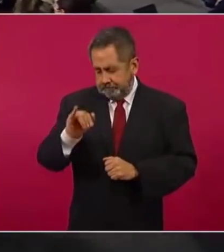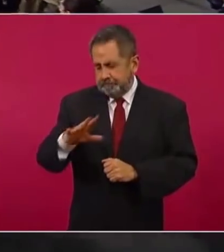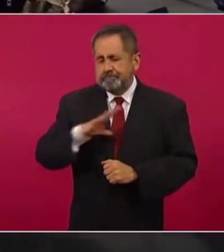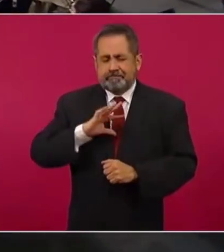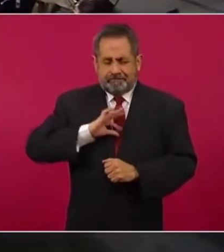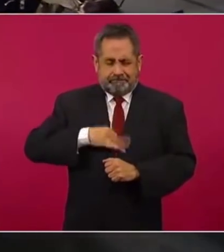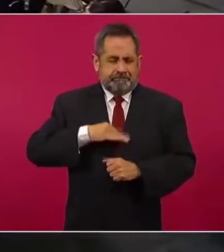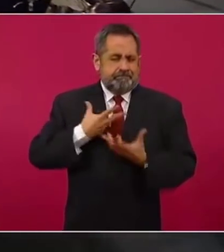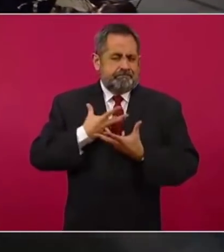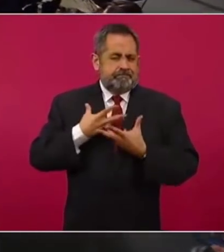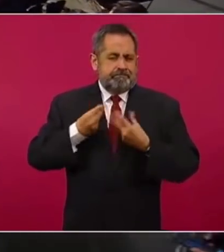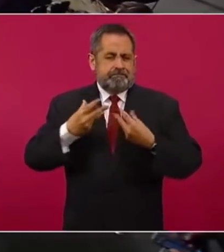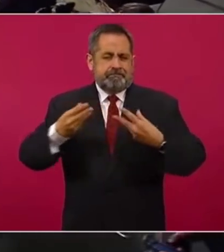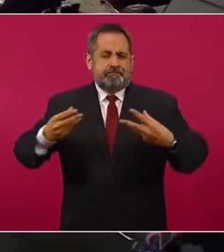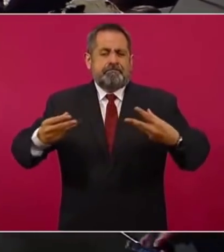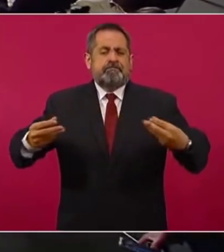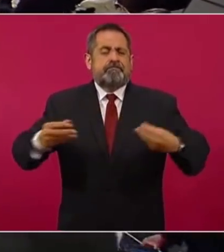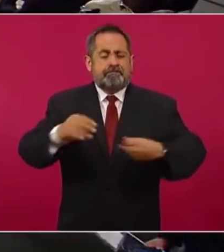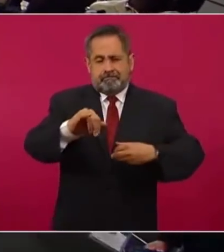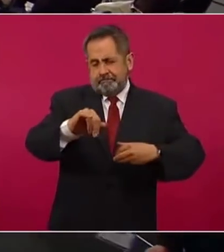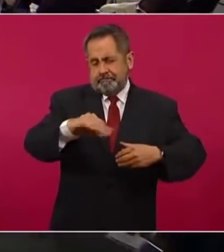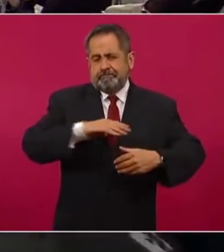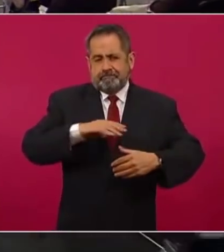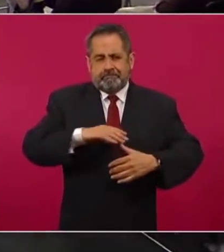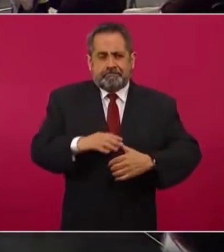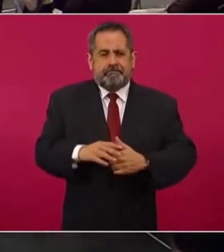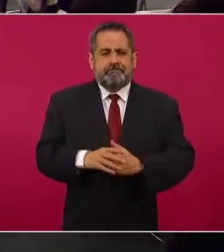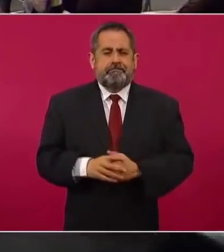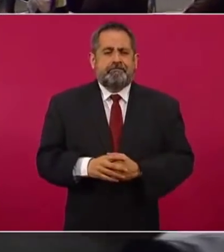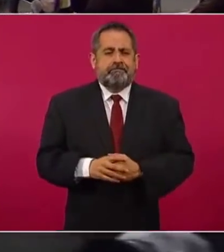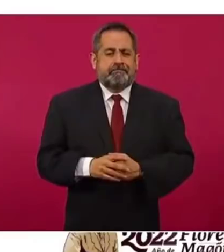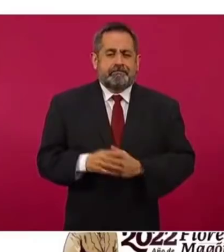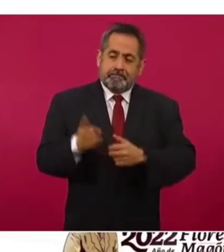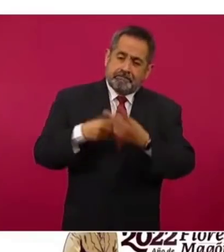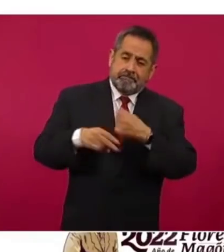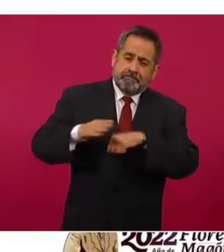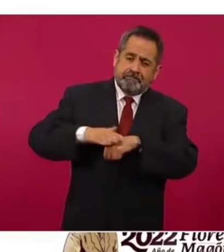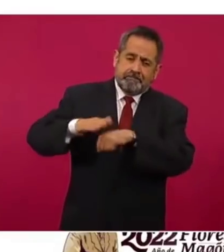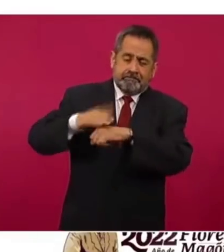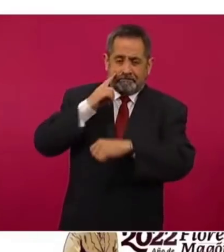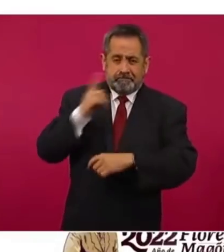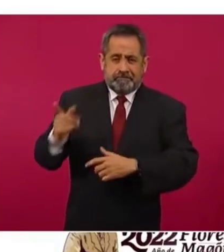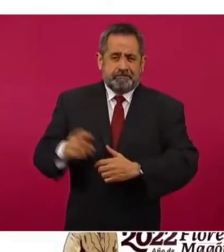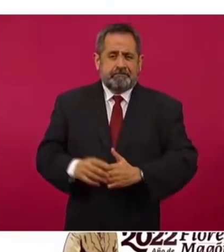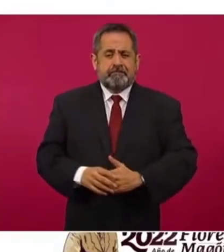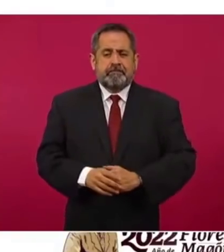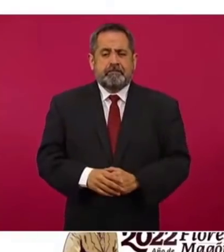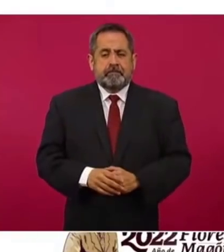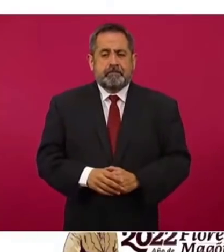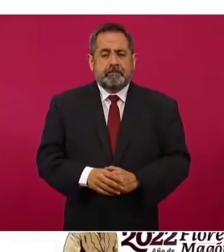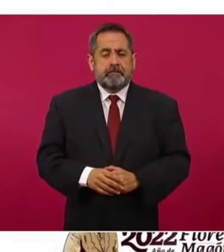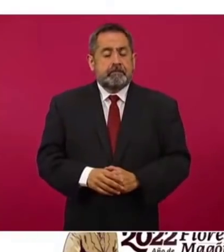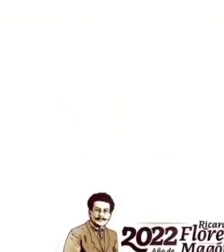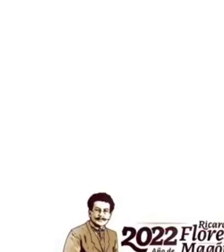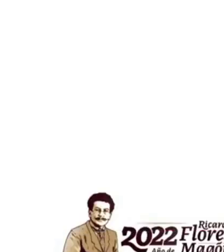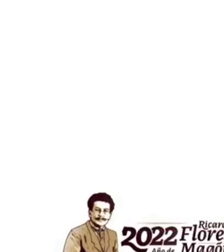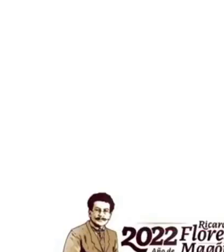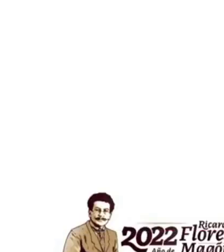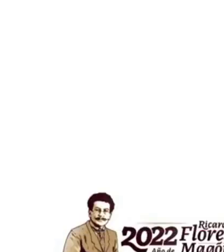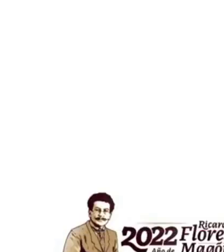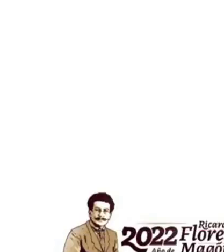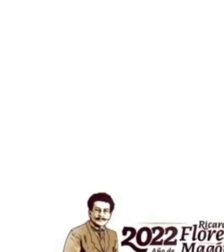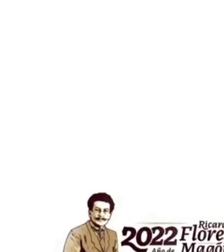crecientes, pero afortunadamente todavía